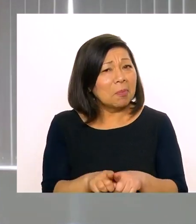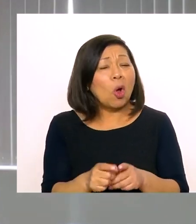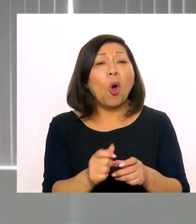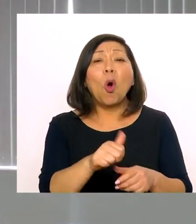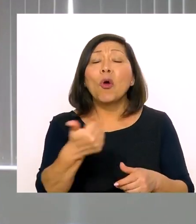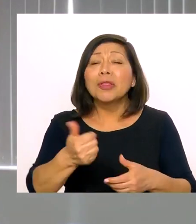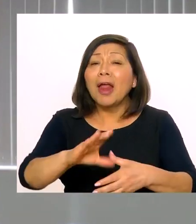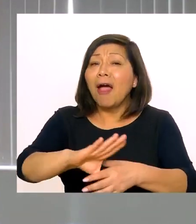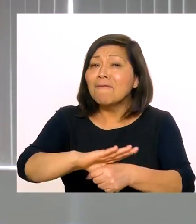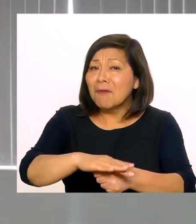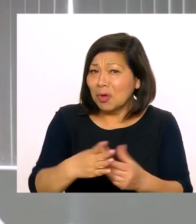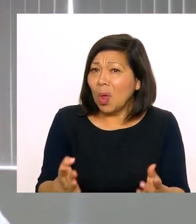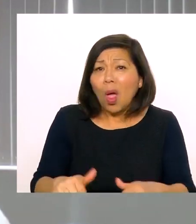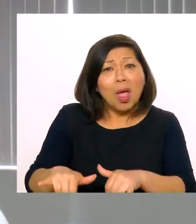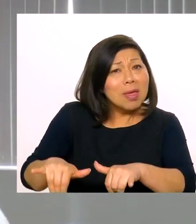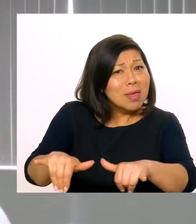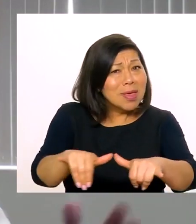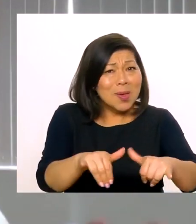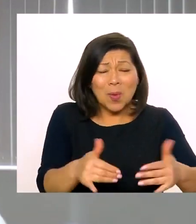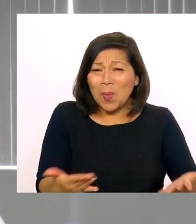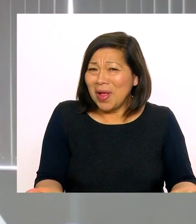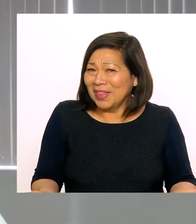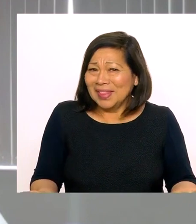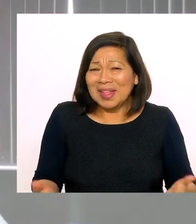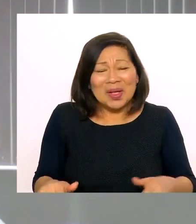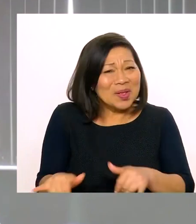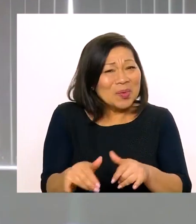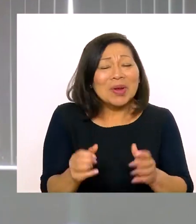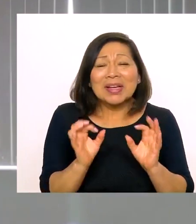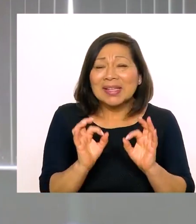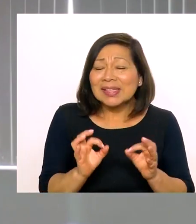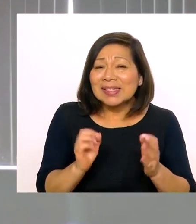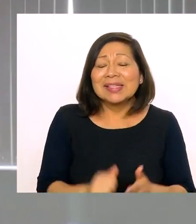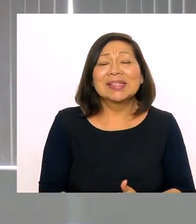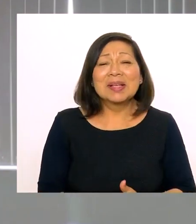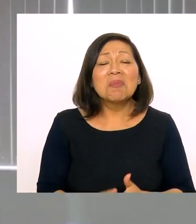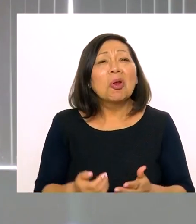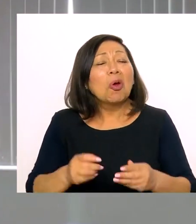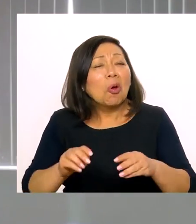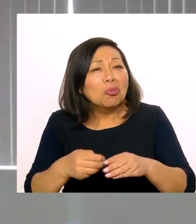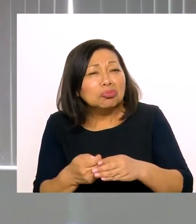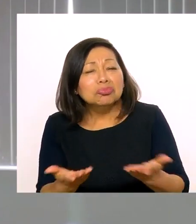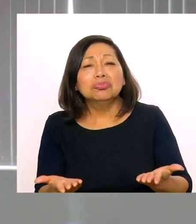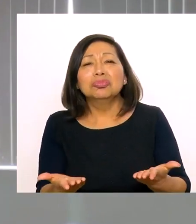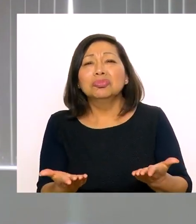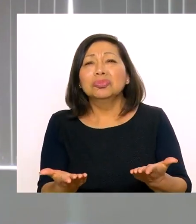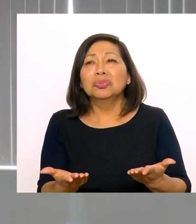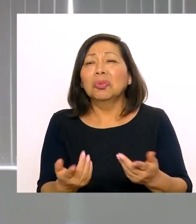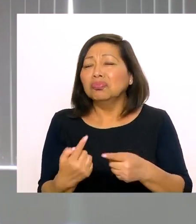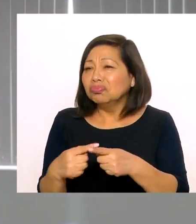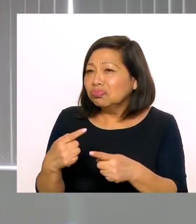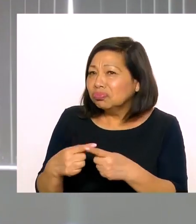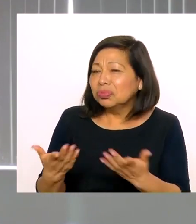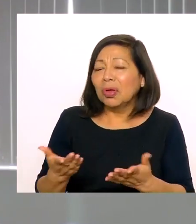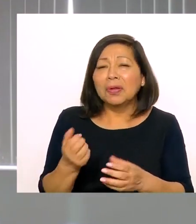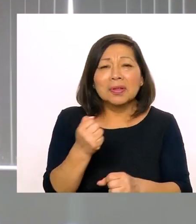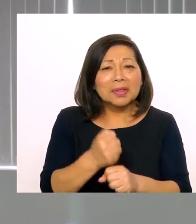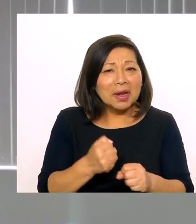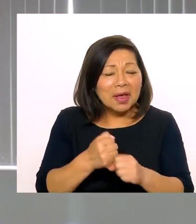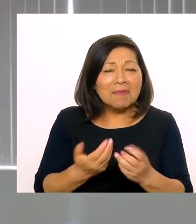sino que ellos estén incorporados en las demás ferias y vean la igualdad, ¿no? De alternativas que existen en